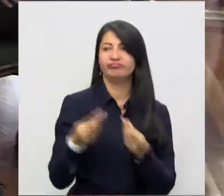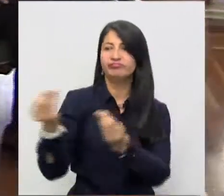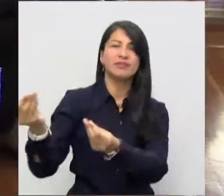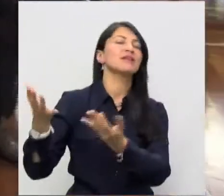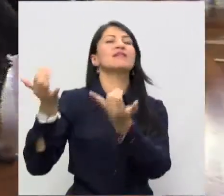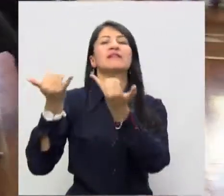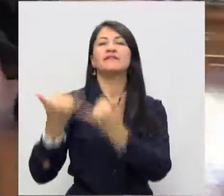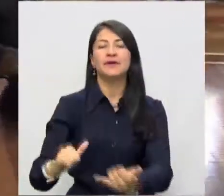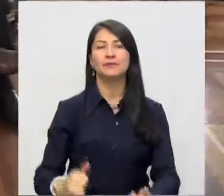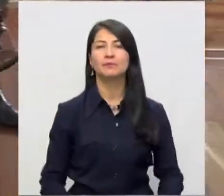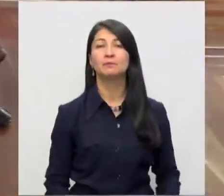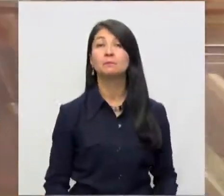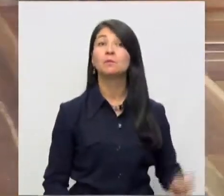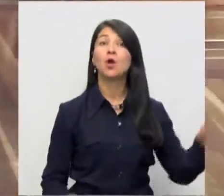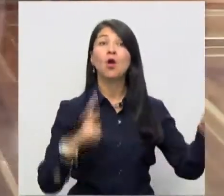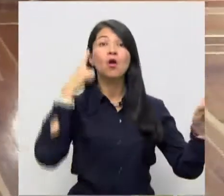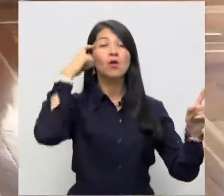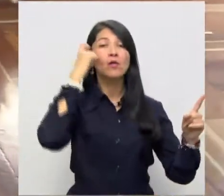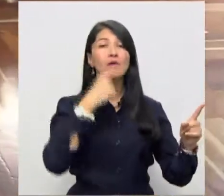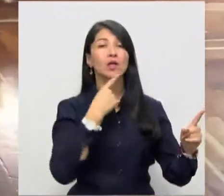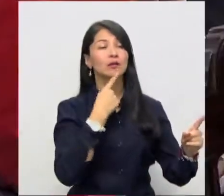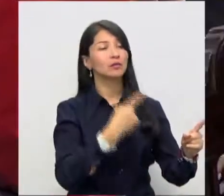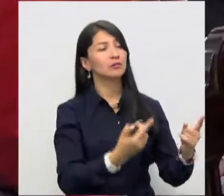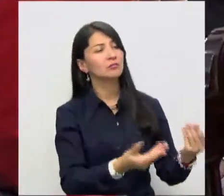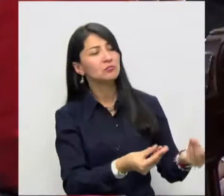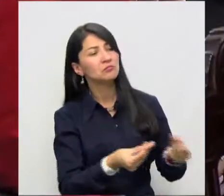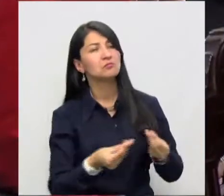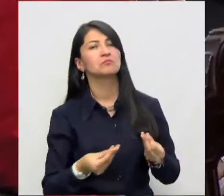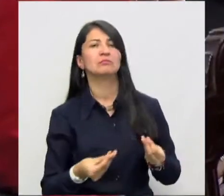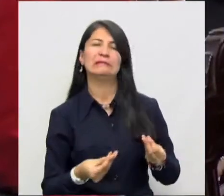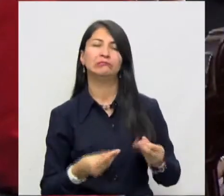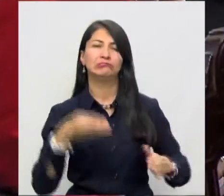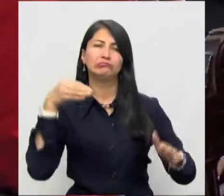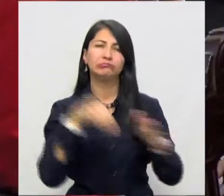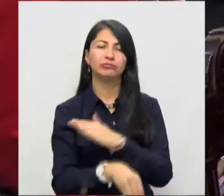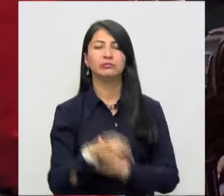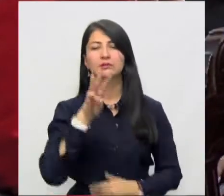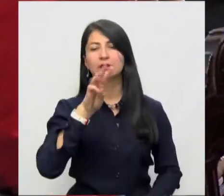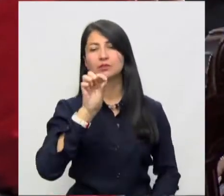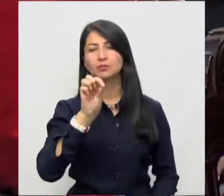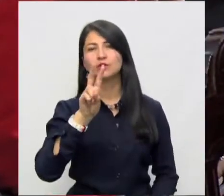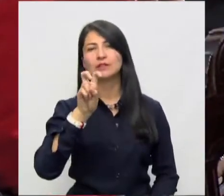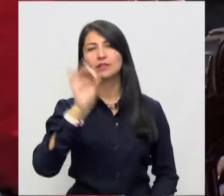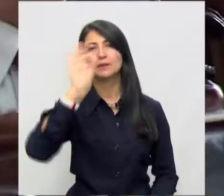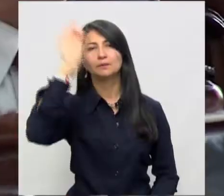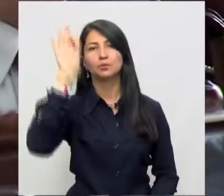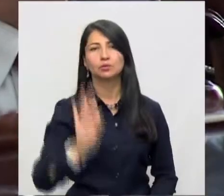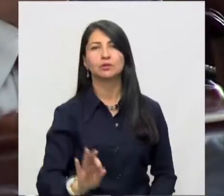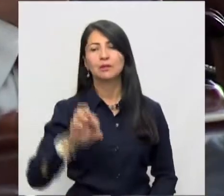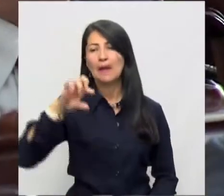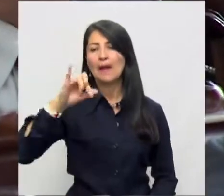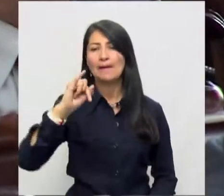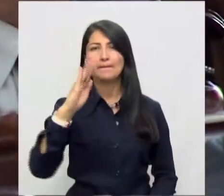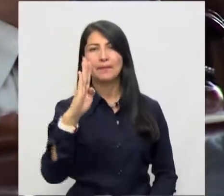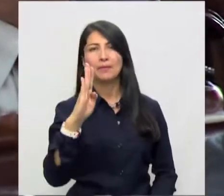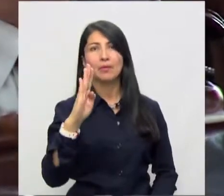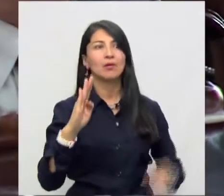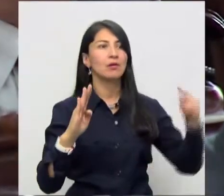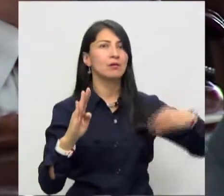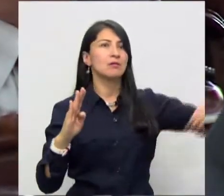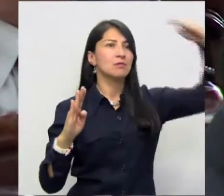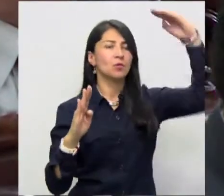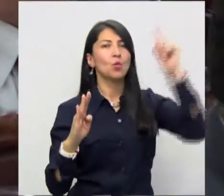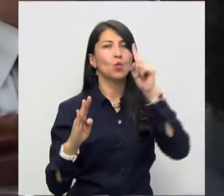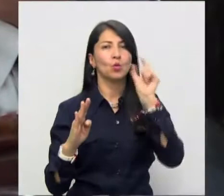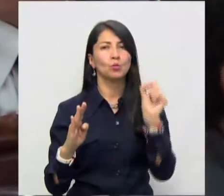En detalle, el Gobierno Nacional Central tuvo un déficit de 3.7% del PIB frente a un superávit de 1